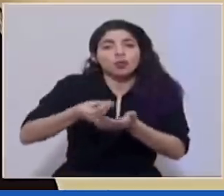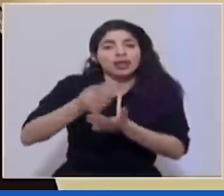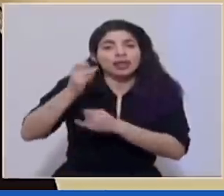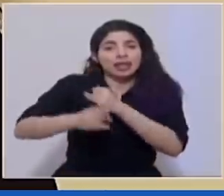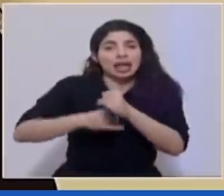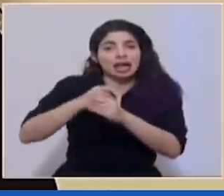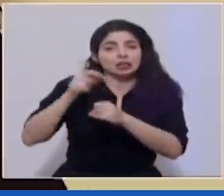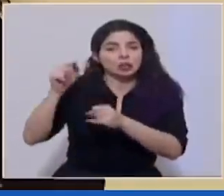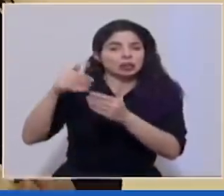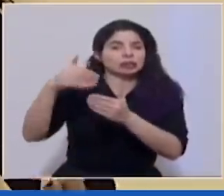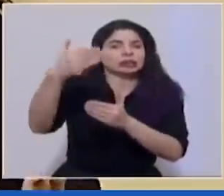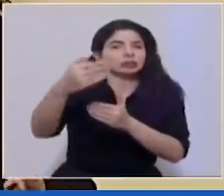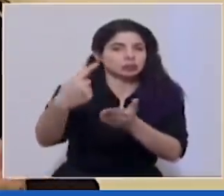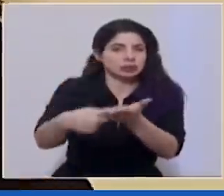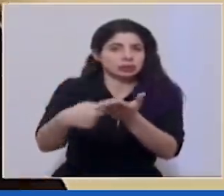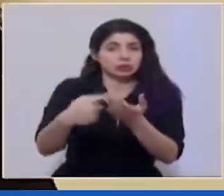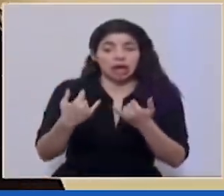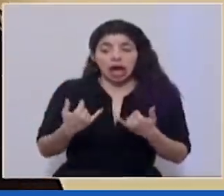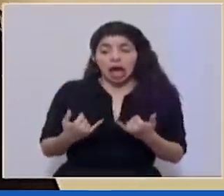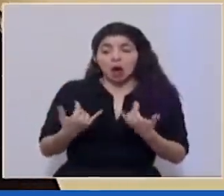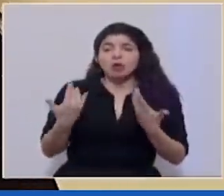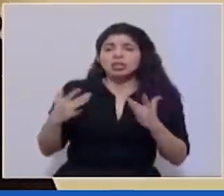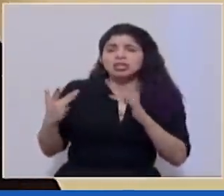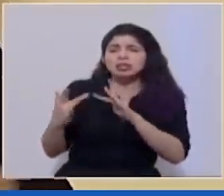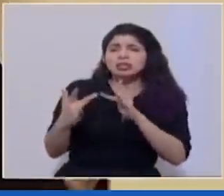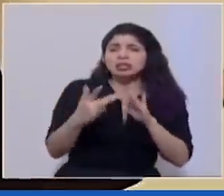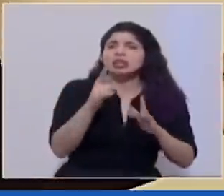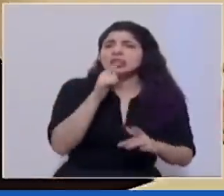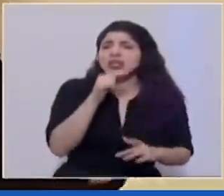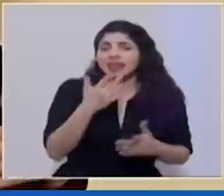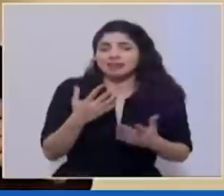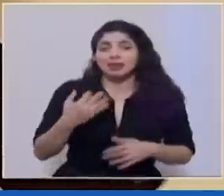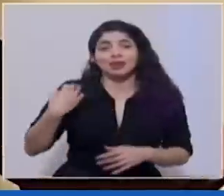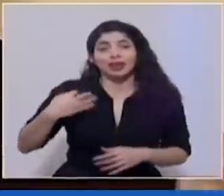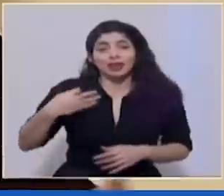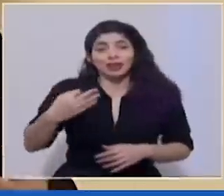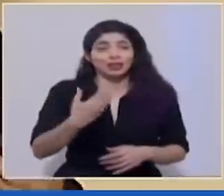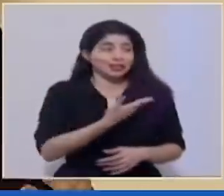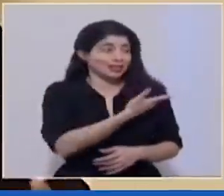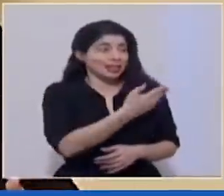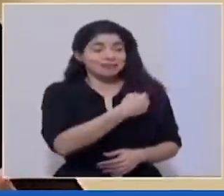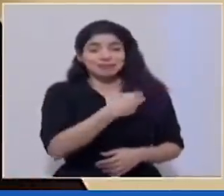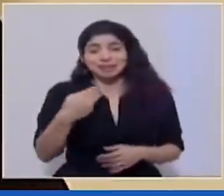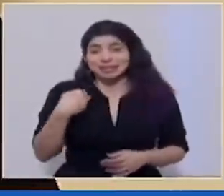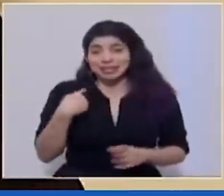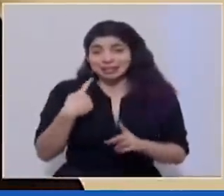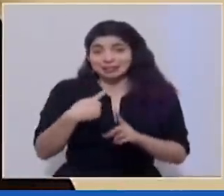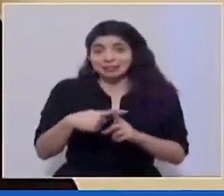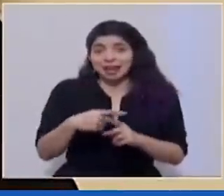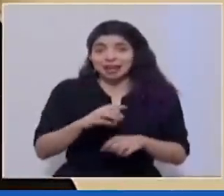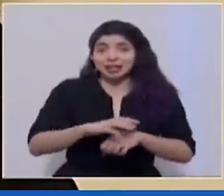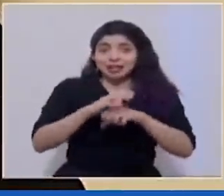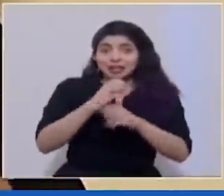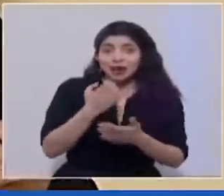¿Con quiénes hablamos? Pues todos los días tanto los colegas ministros como también el Consejo Económico como el propio